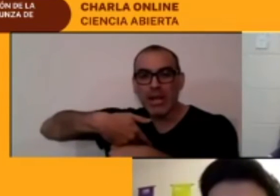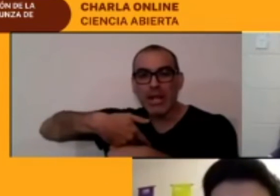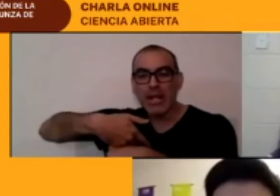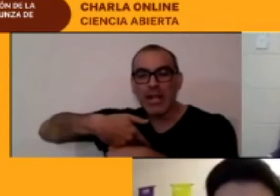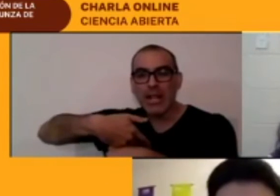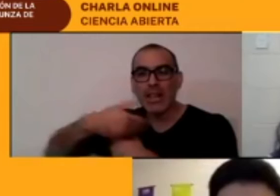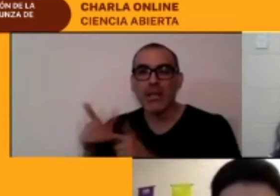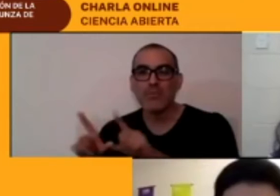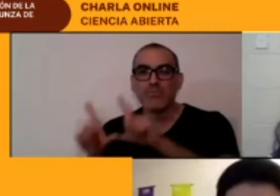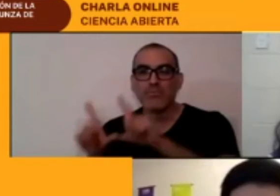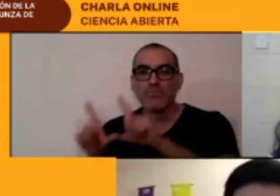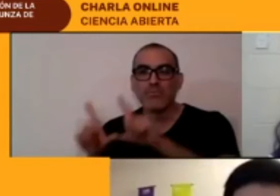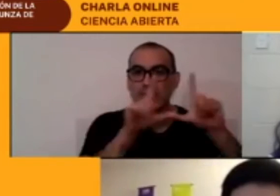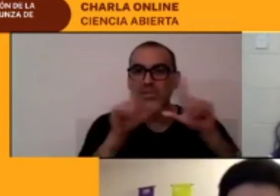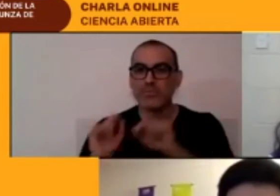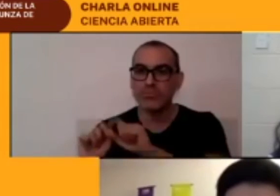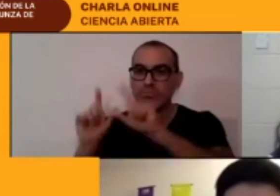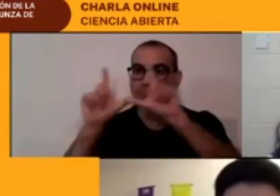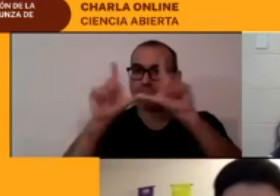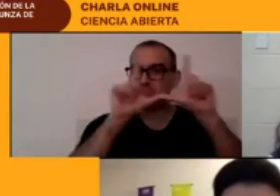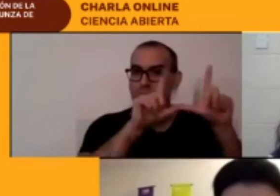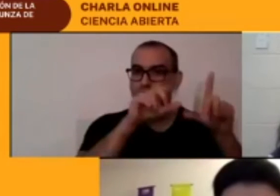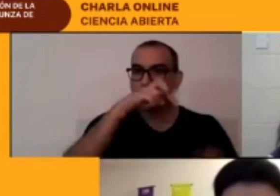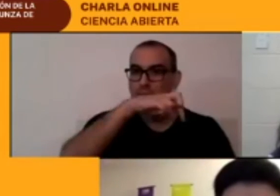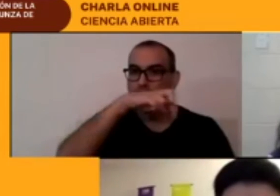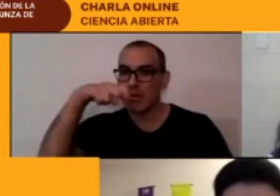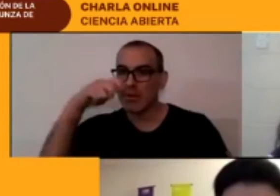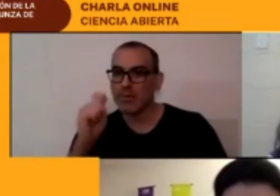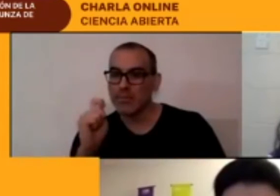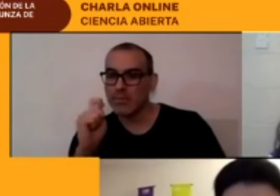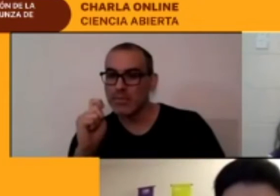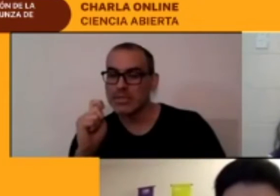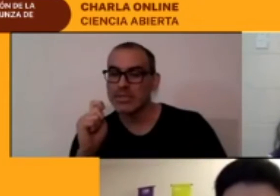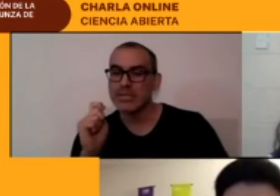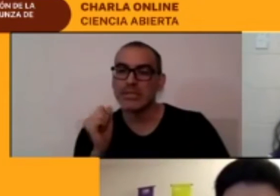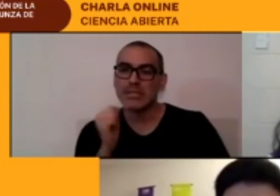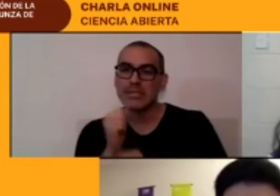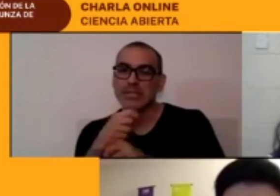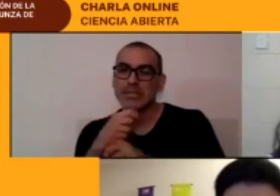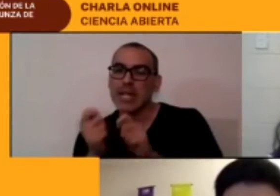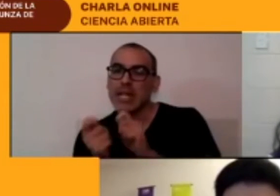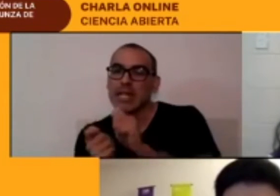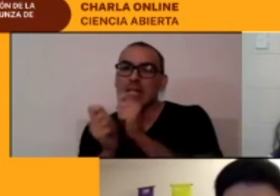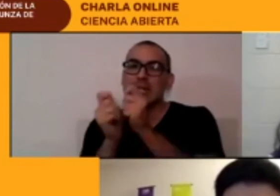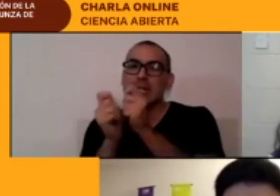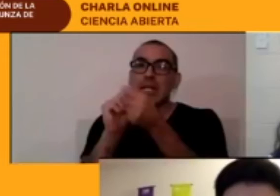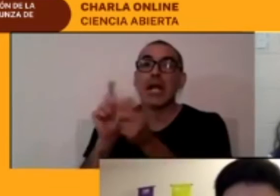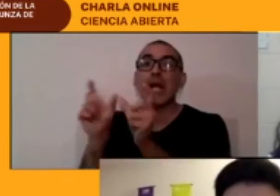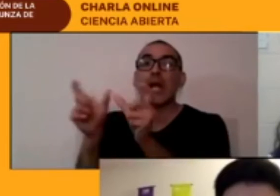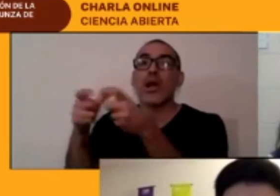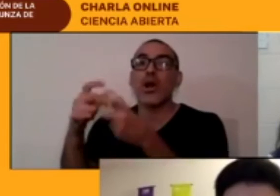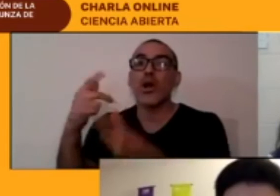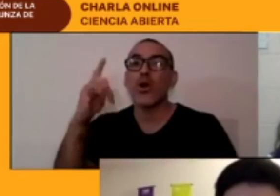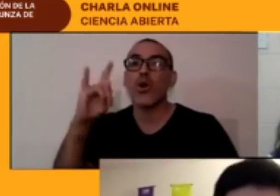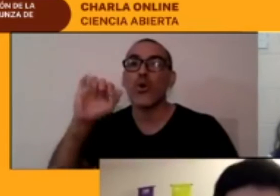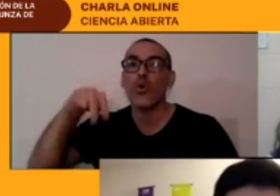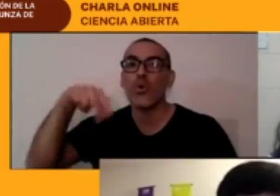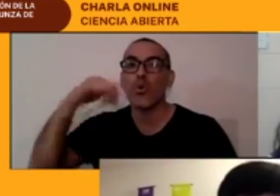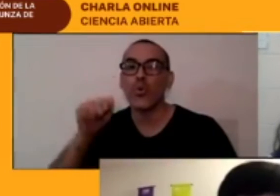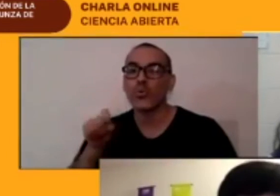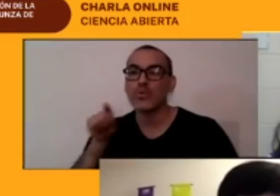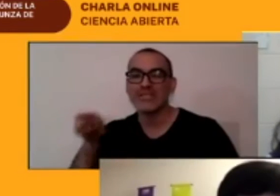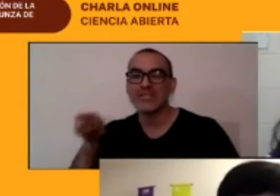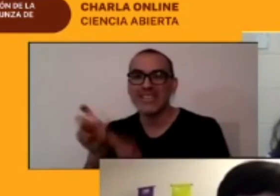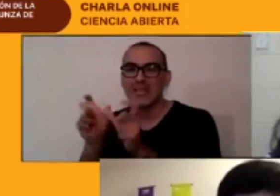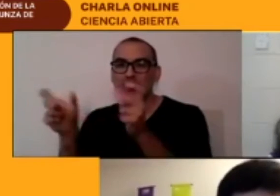esa presentación que hicieron. Cada uno de los miembros del consejo lingüístico la